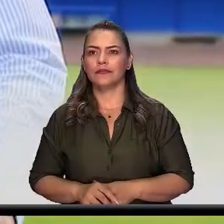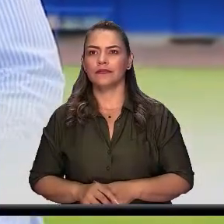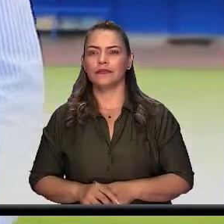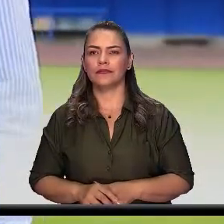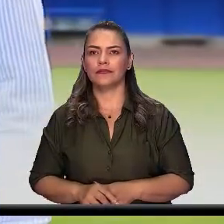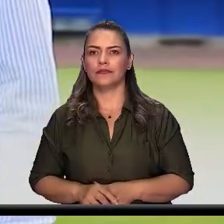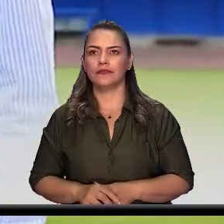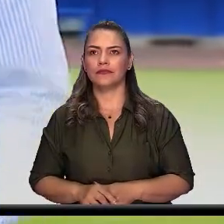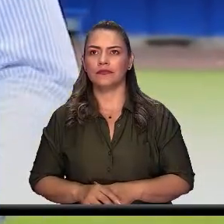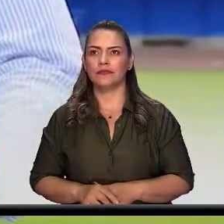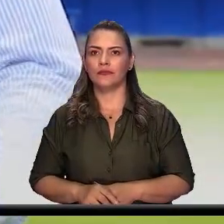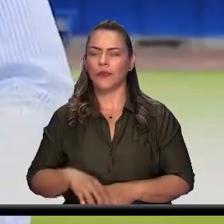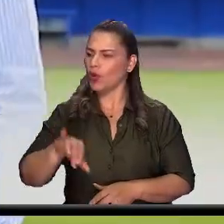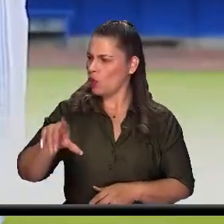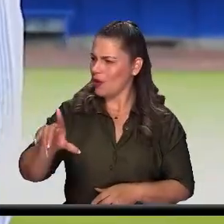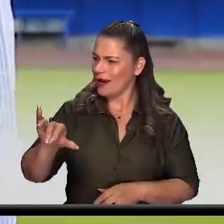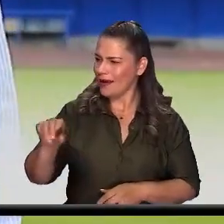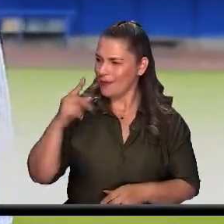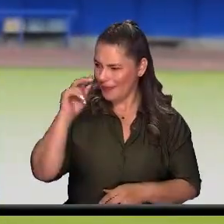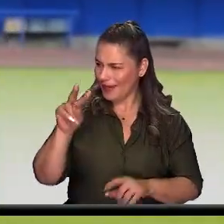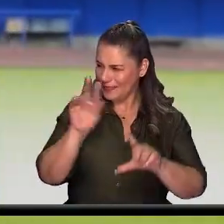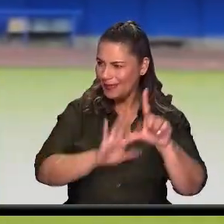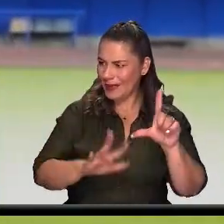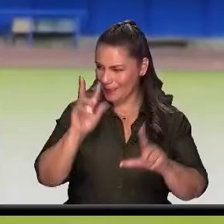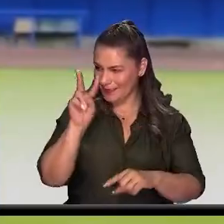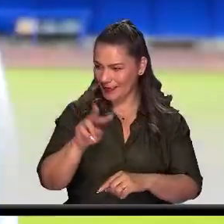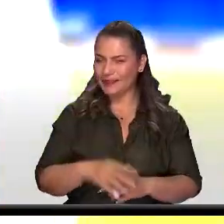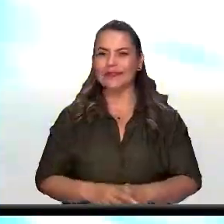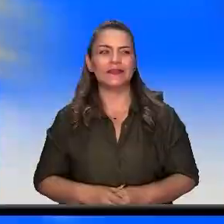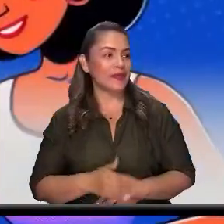Julie, te invito a dar la siguiente nota. Vamos, alcalde.